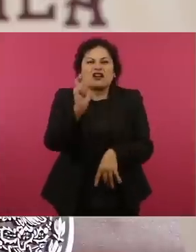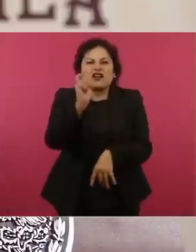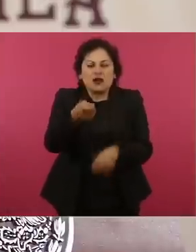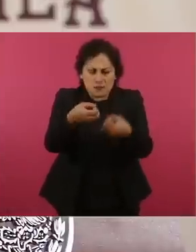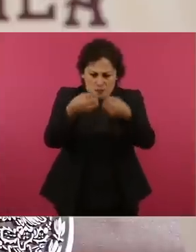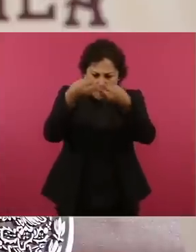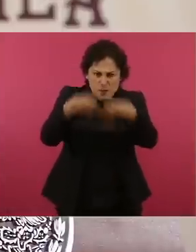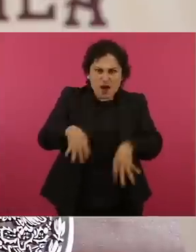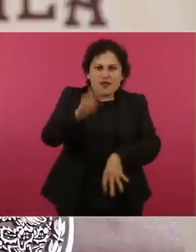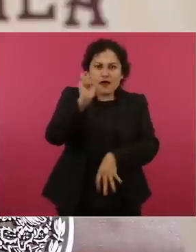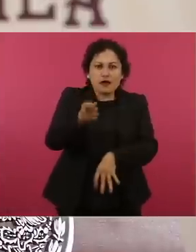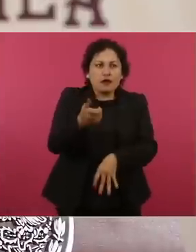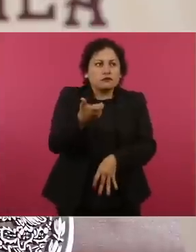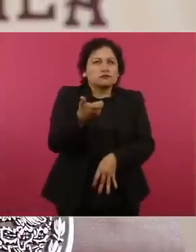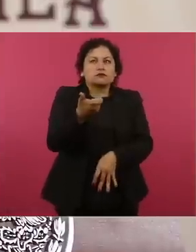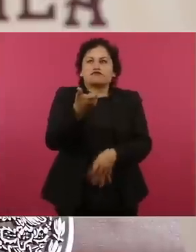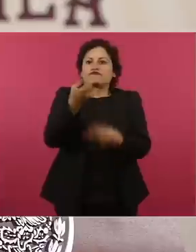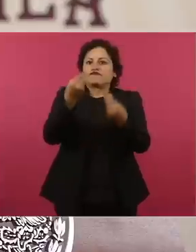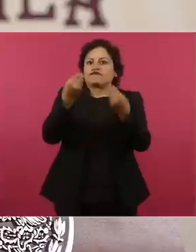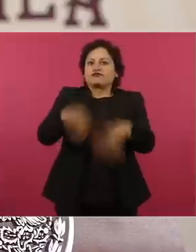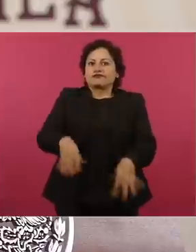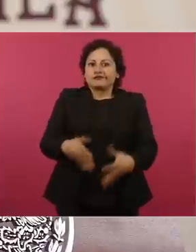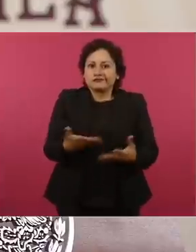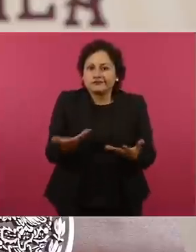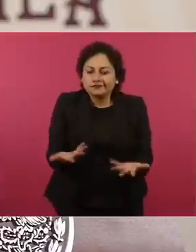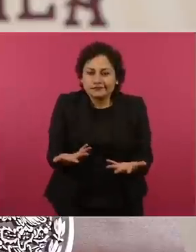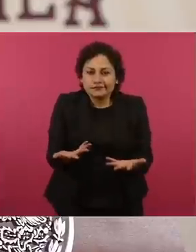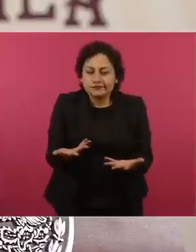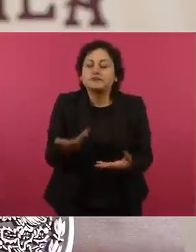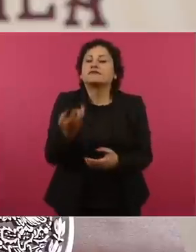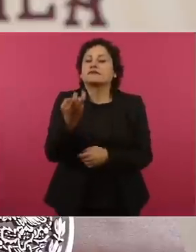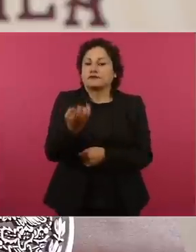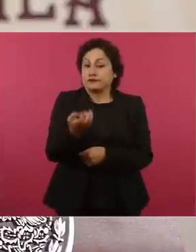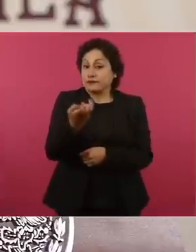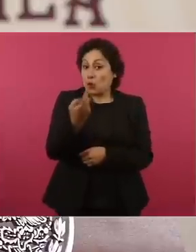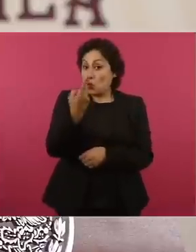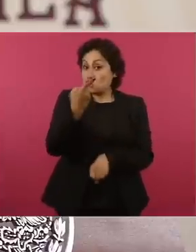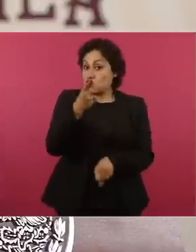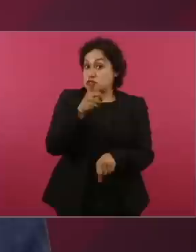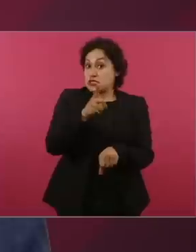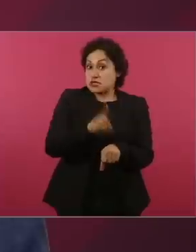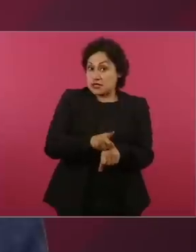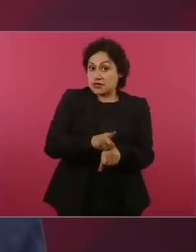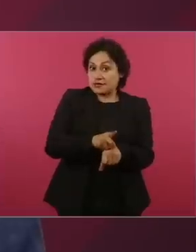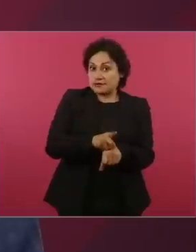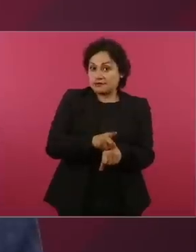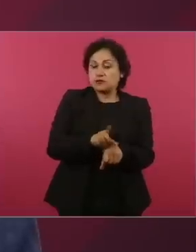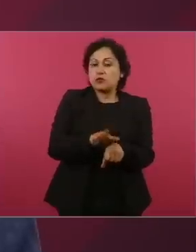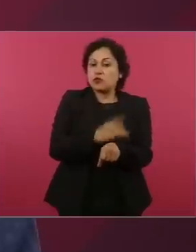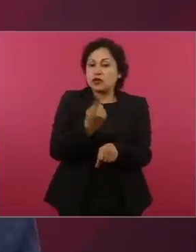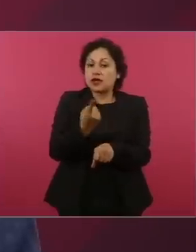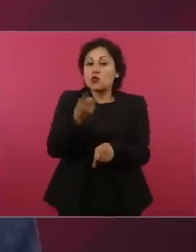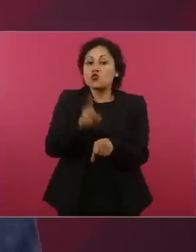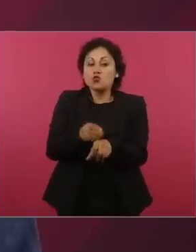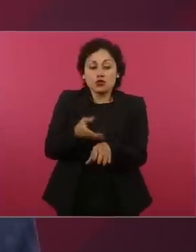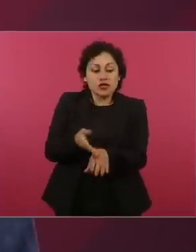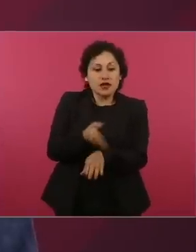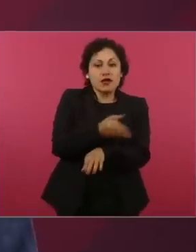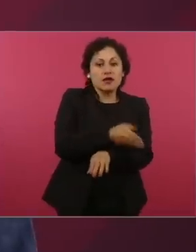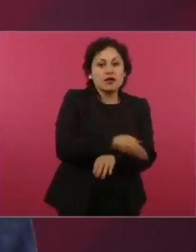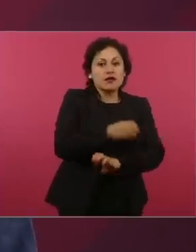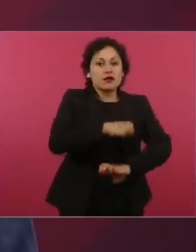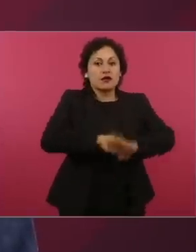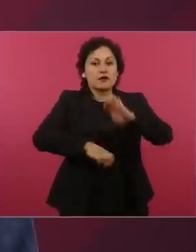Al otro día de que un empresario corrupto deja a Mexicana